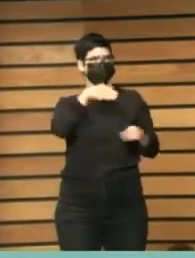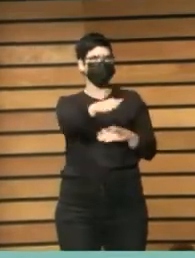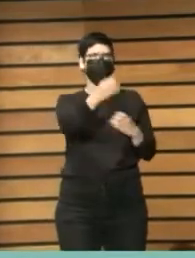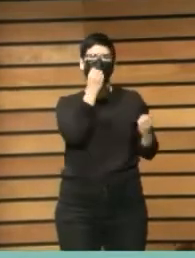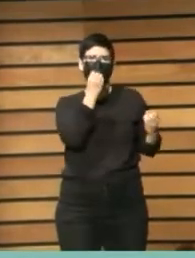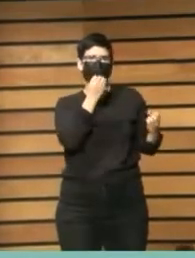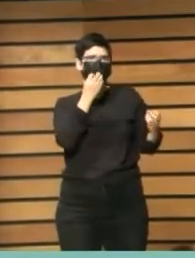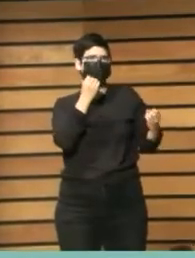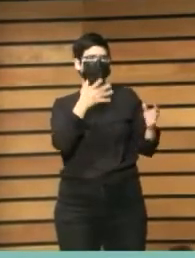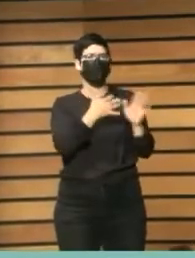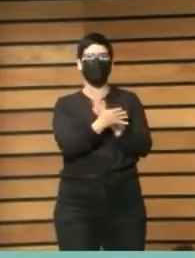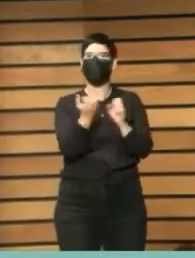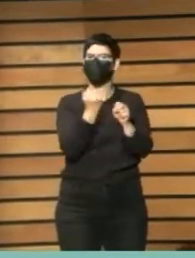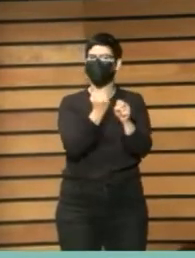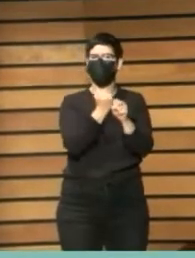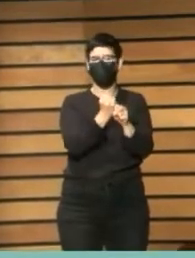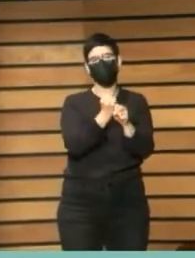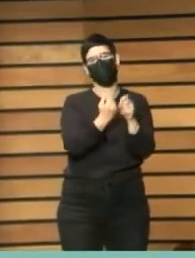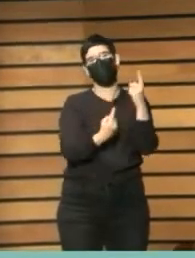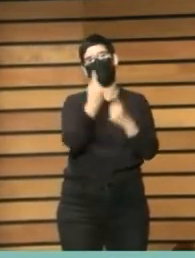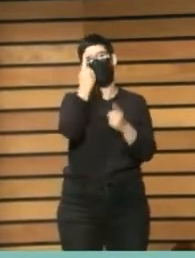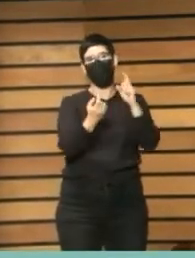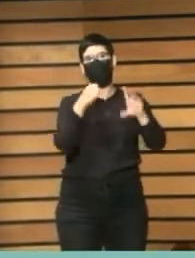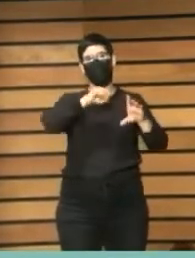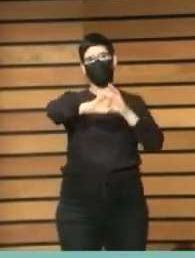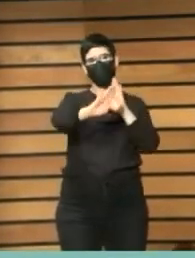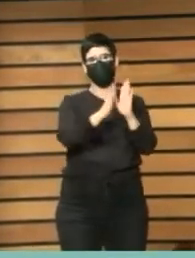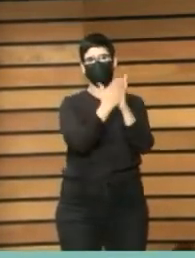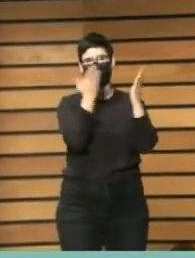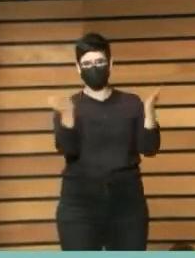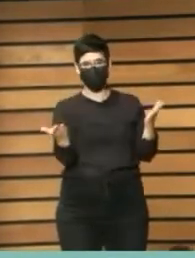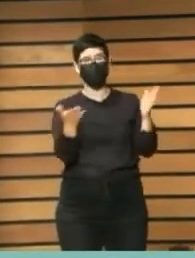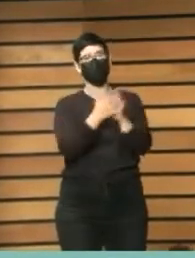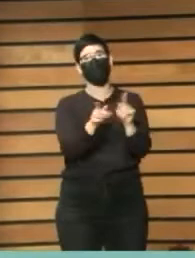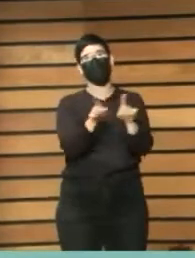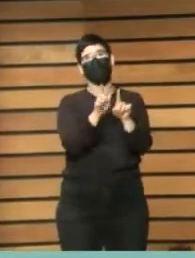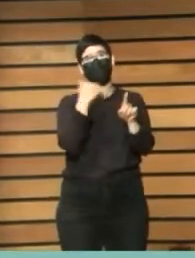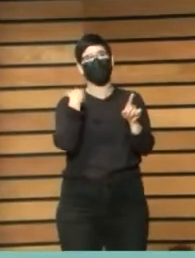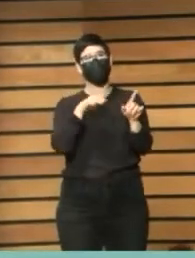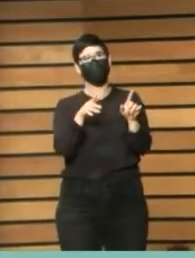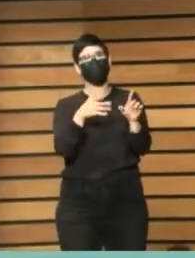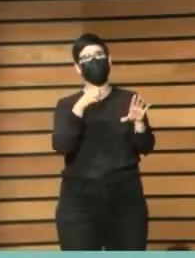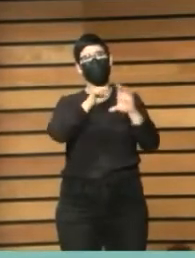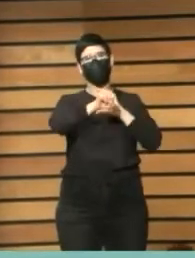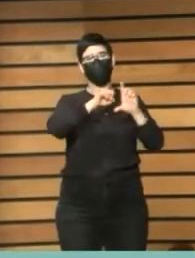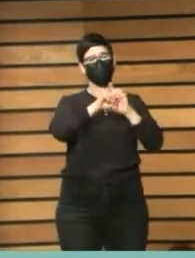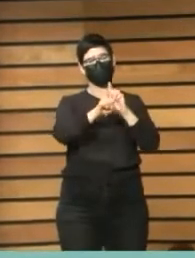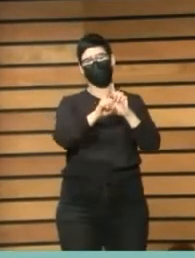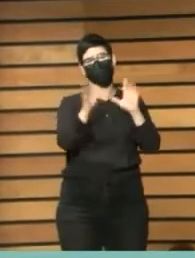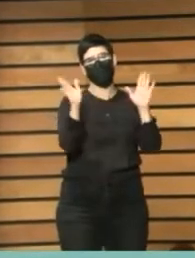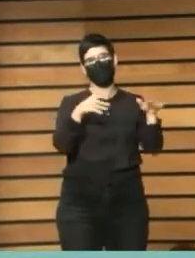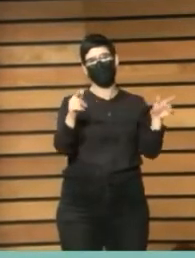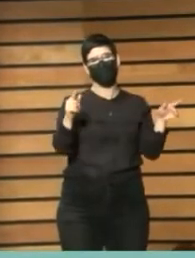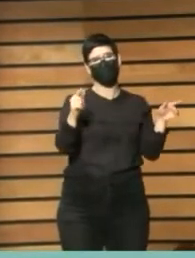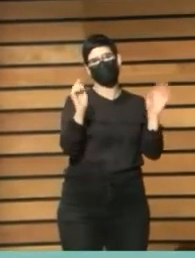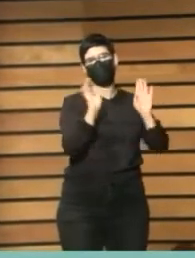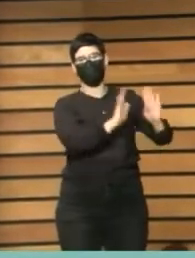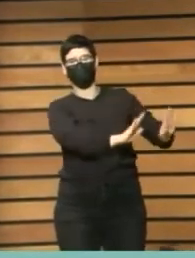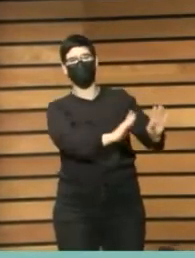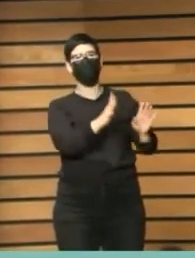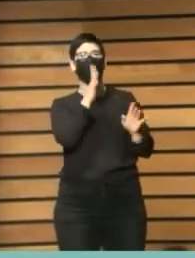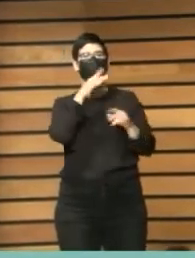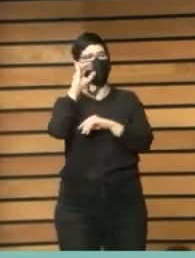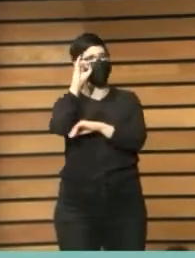con algunas booktubers bueno book influencers porque ya youtube se queda corto tenemos instagram tenemos